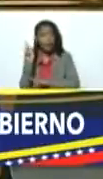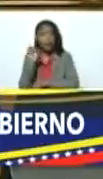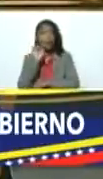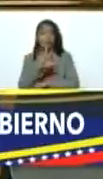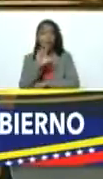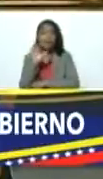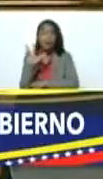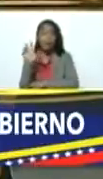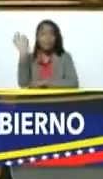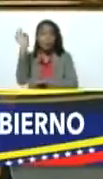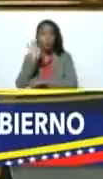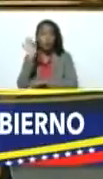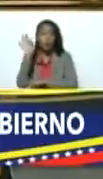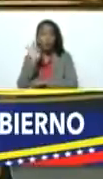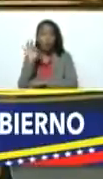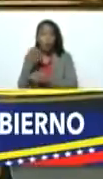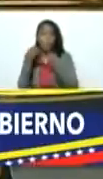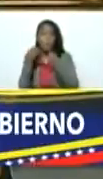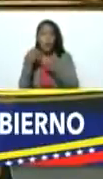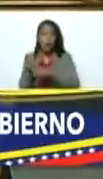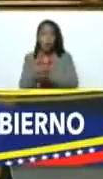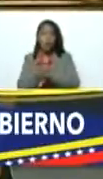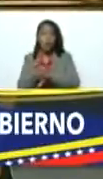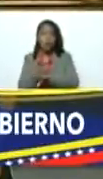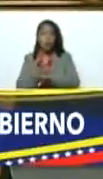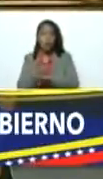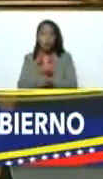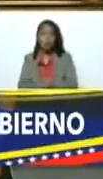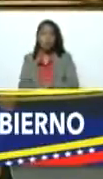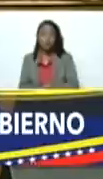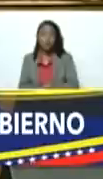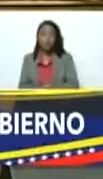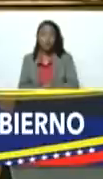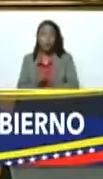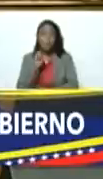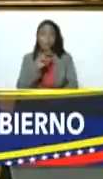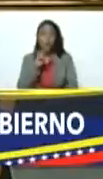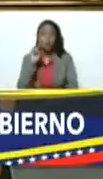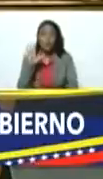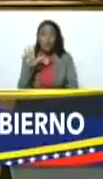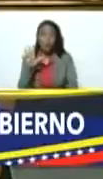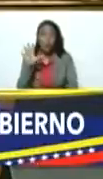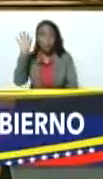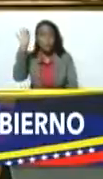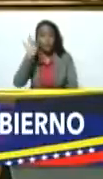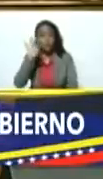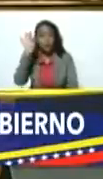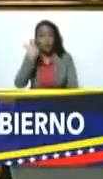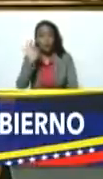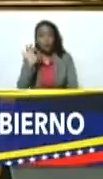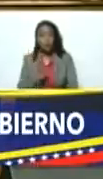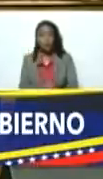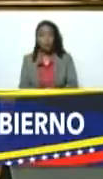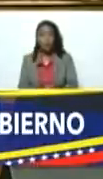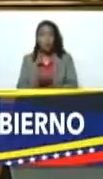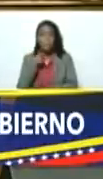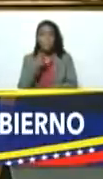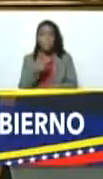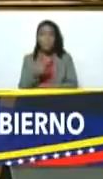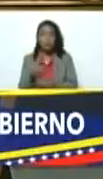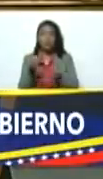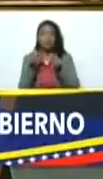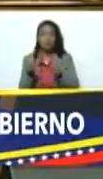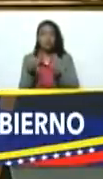y tres por ciento para gobernaciones un veinticinco por ciento para